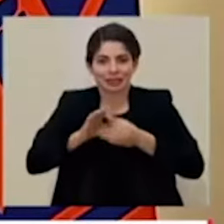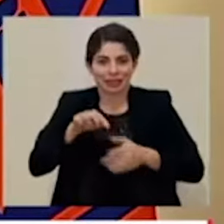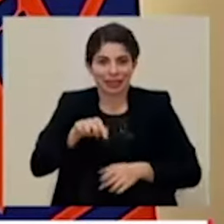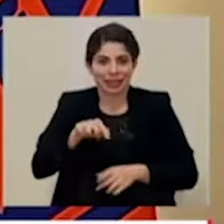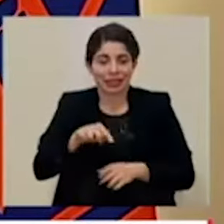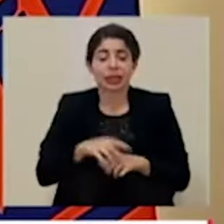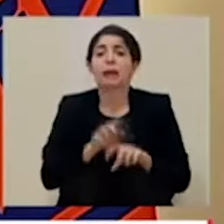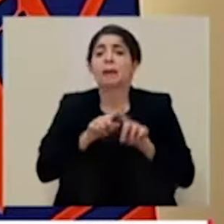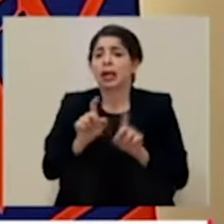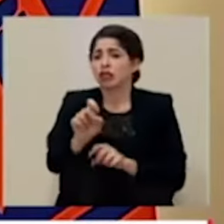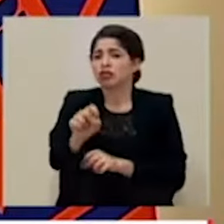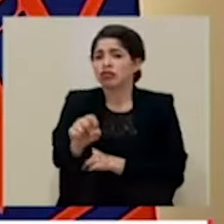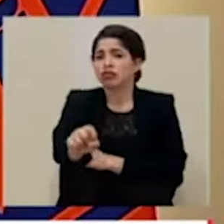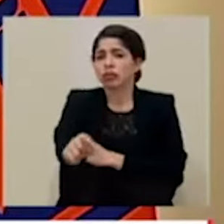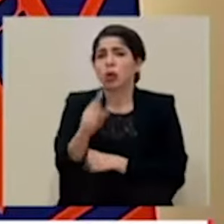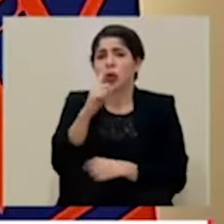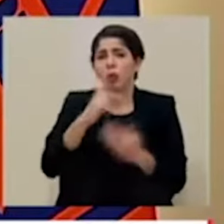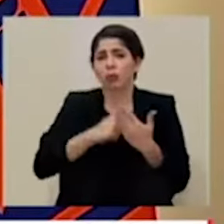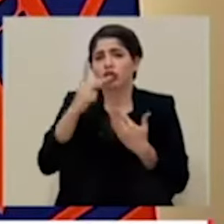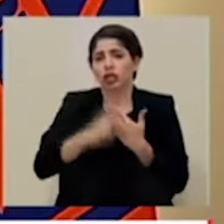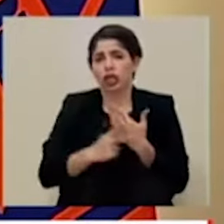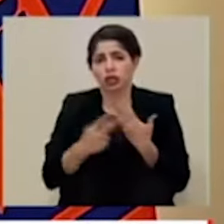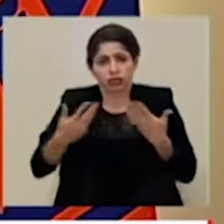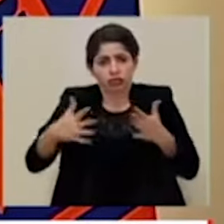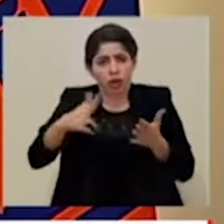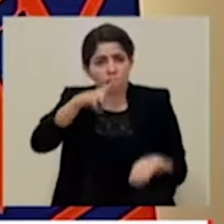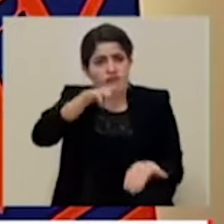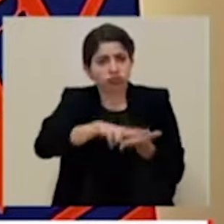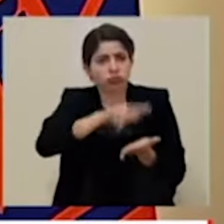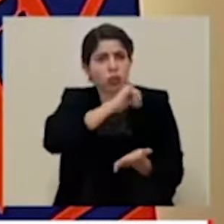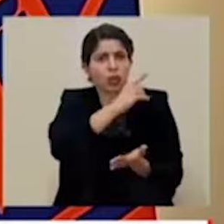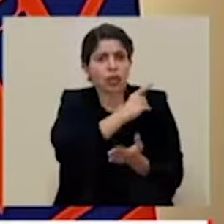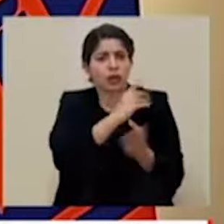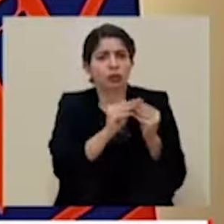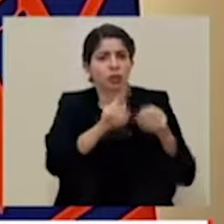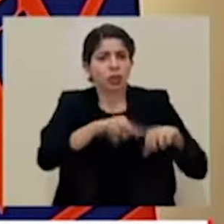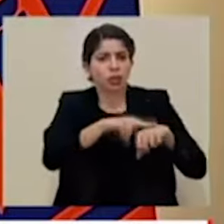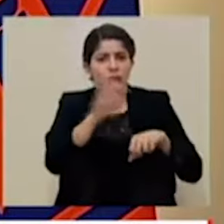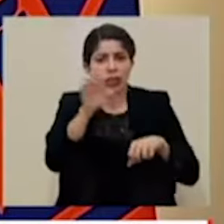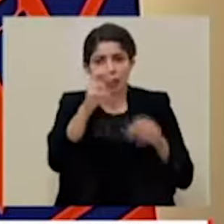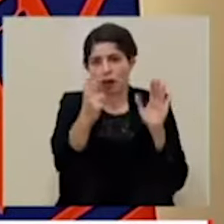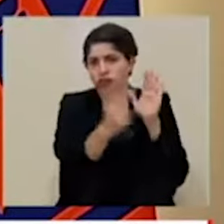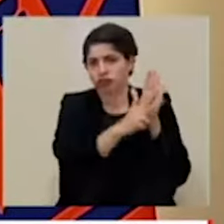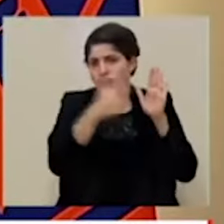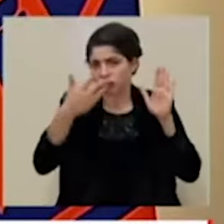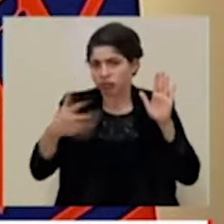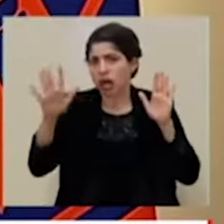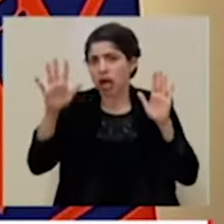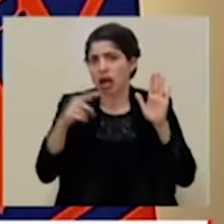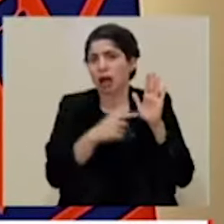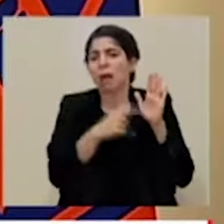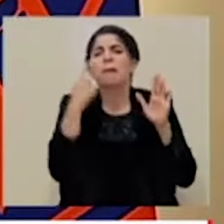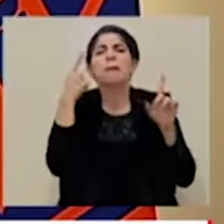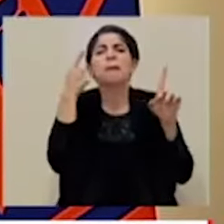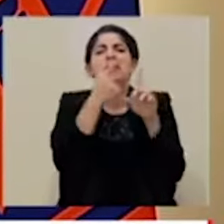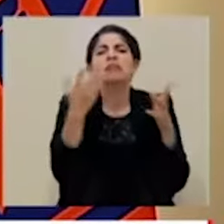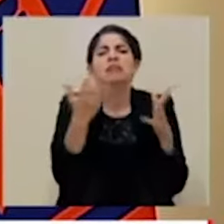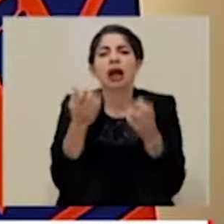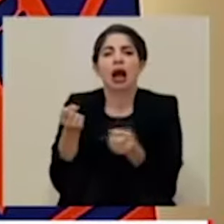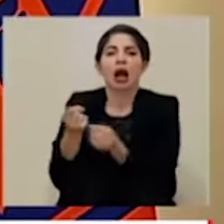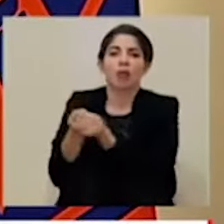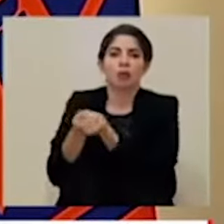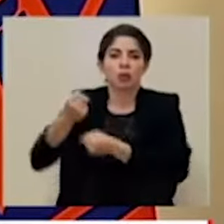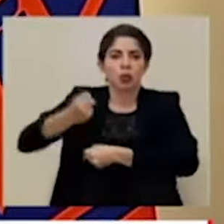un... es un proyecto ya aprobado por la Junta Directiva de la Comisión Nacional de Emergencia para apoyar las